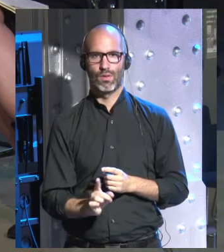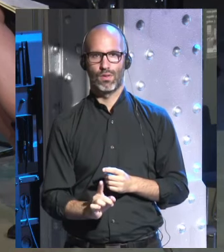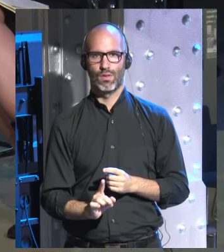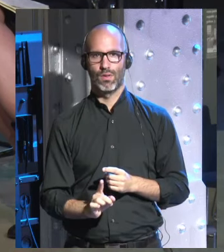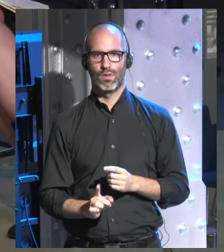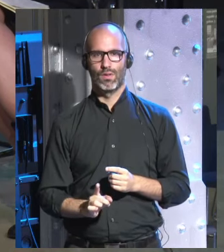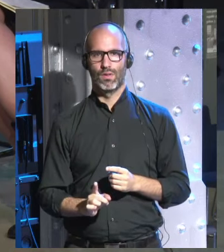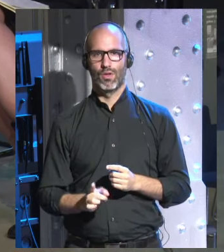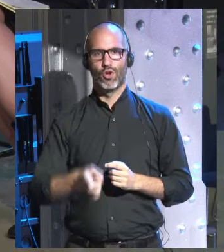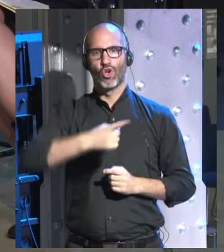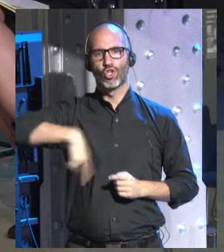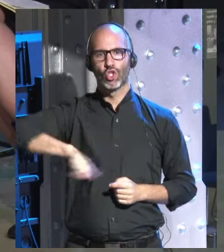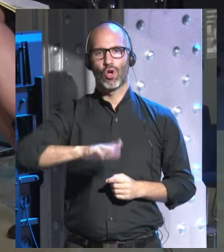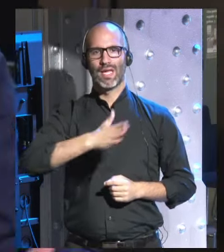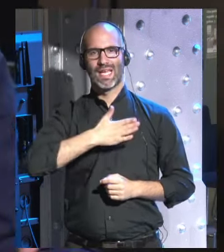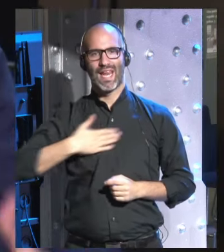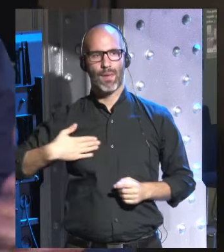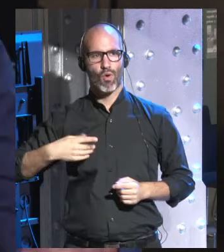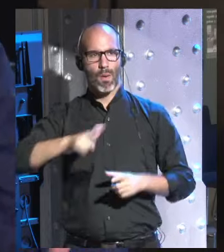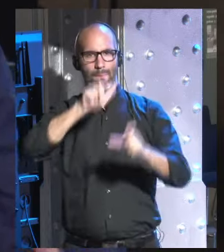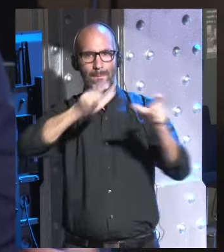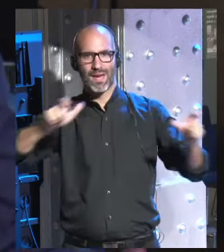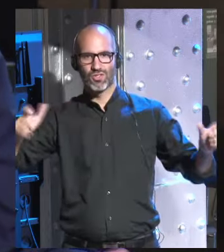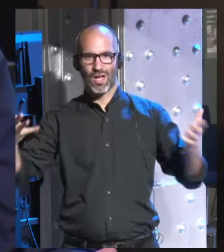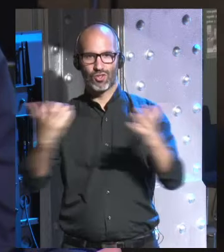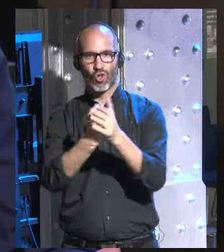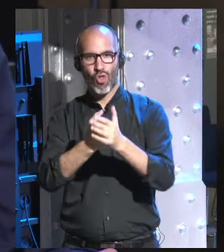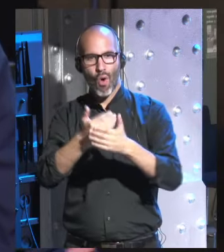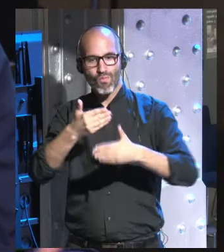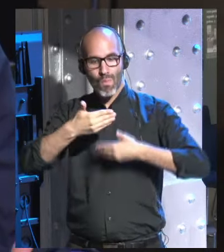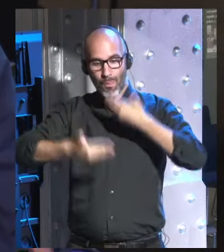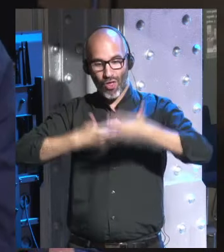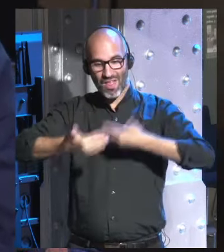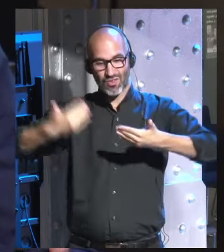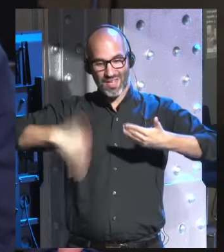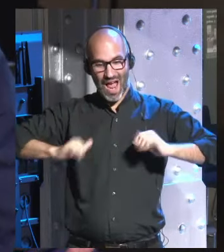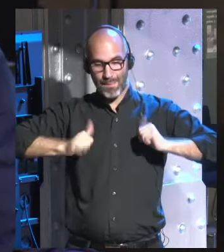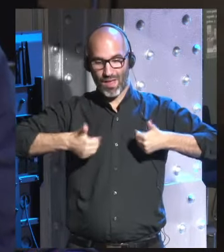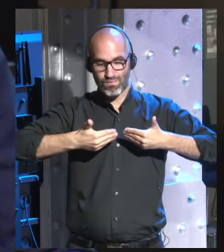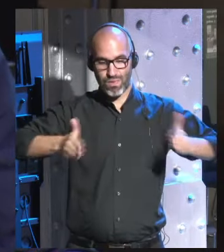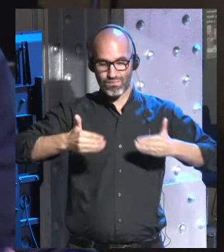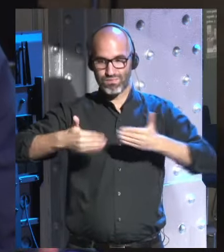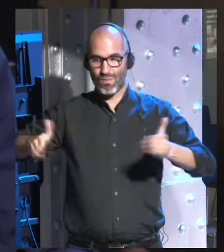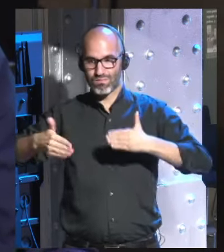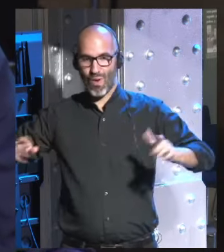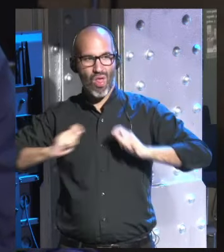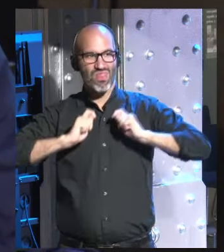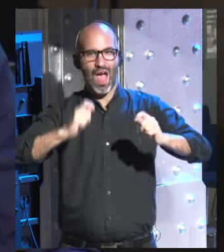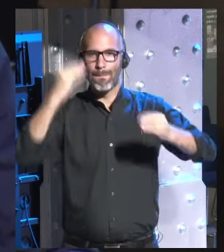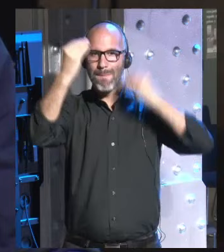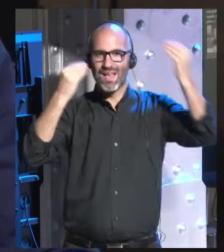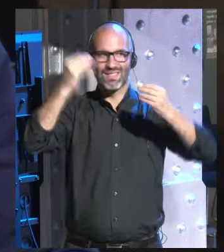hacer consciente a la gente de esos procesos que ya están arrancando de las distintas